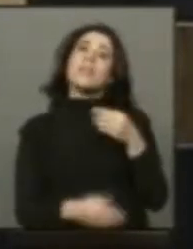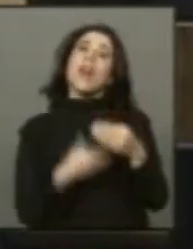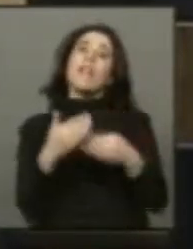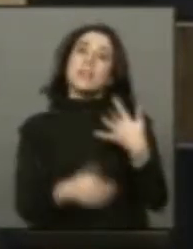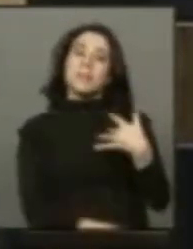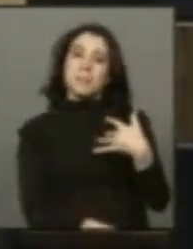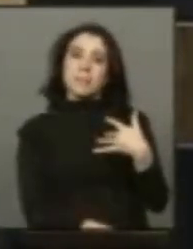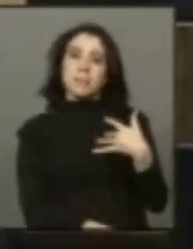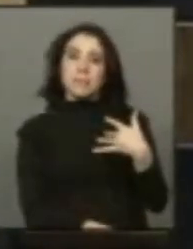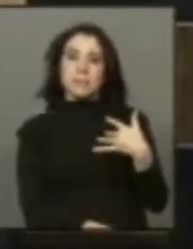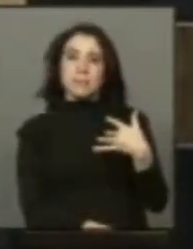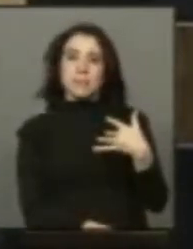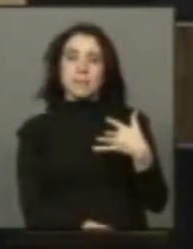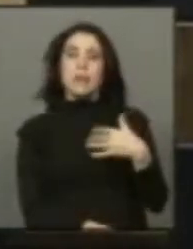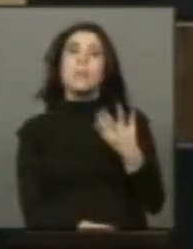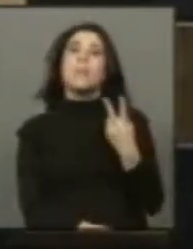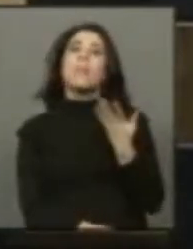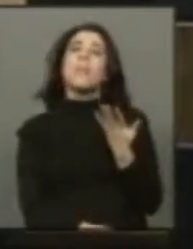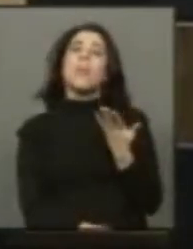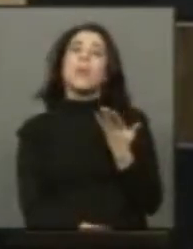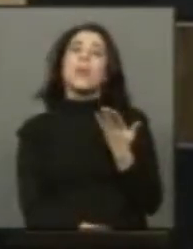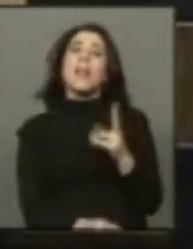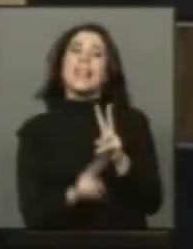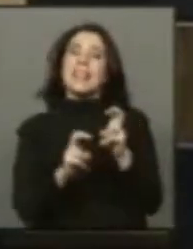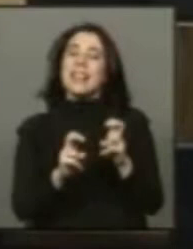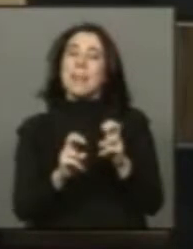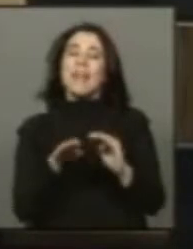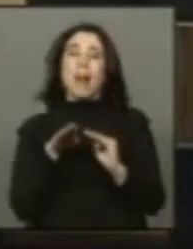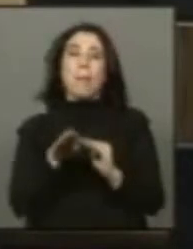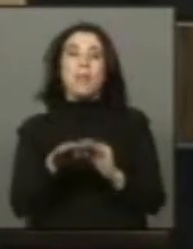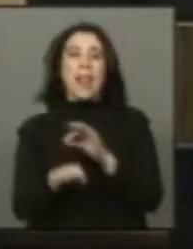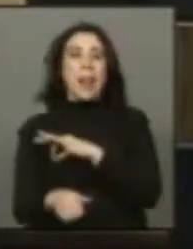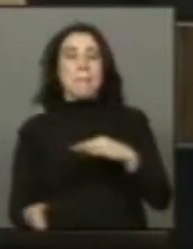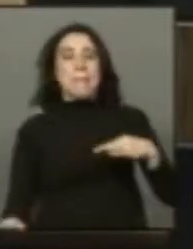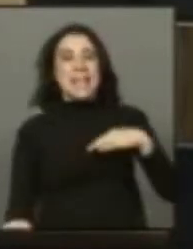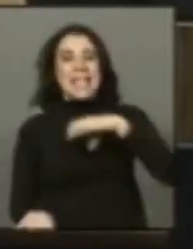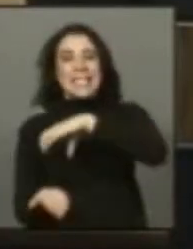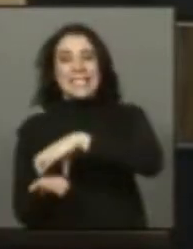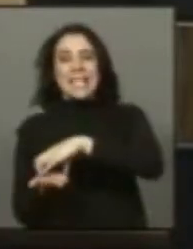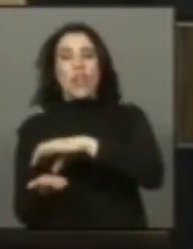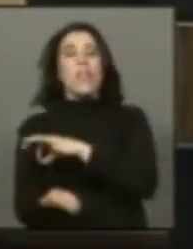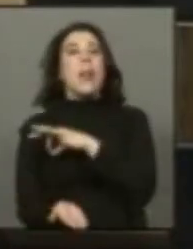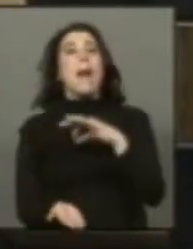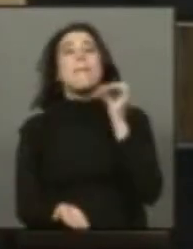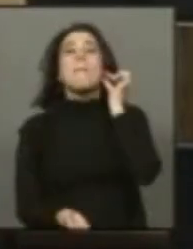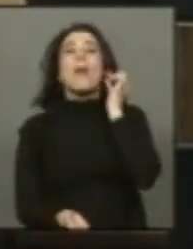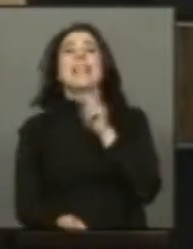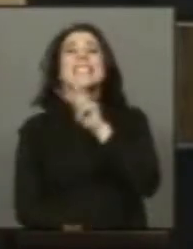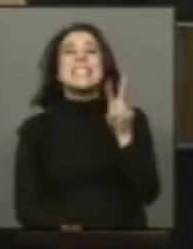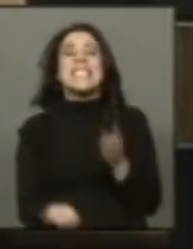conceptos, porque además el propio brazo operativo del Ministerio de la Mujer, que es el Servicio Nacional de la Mujer,